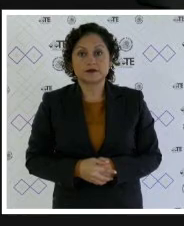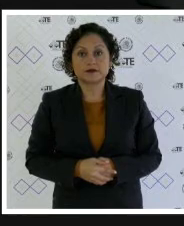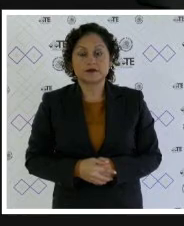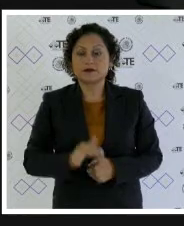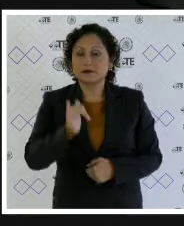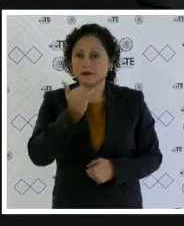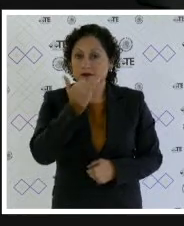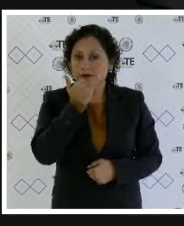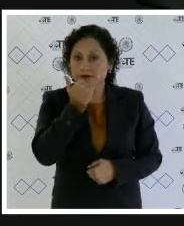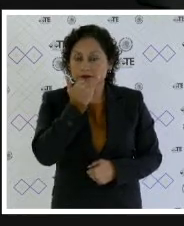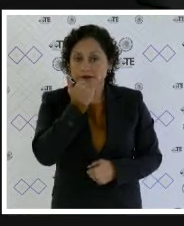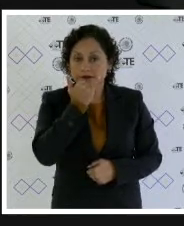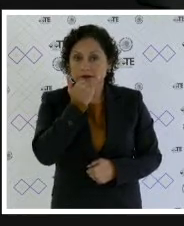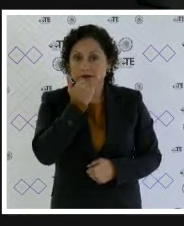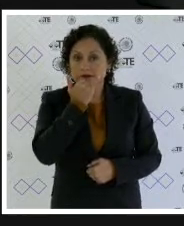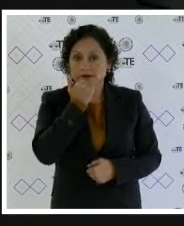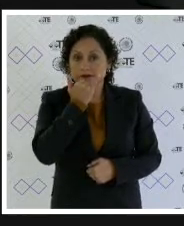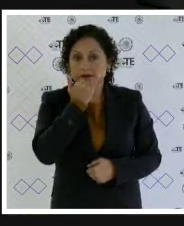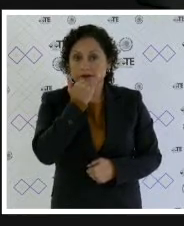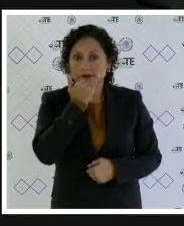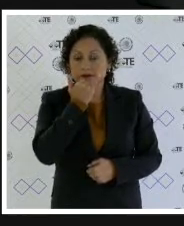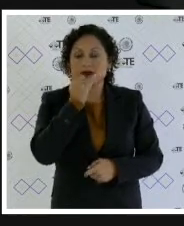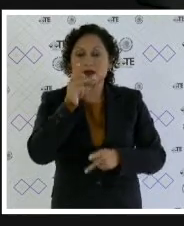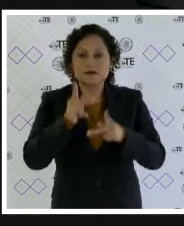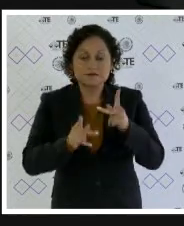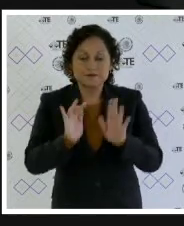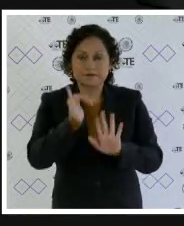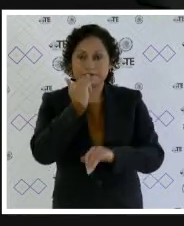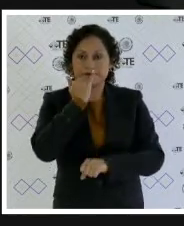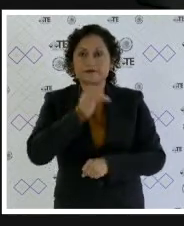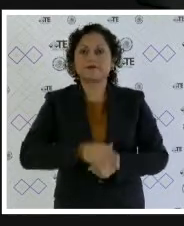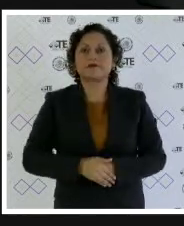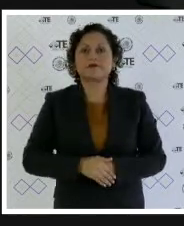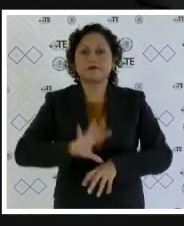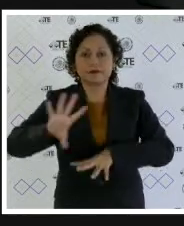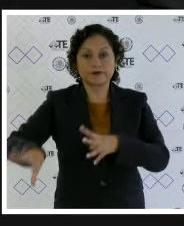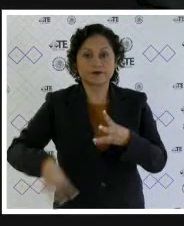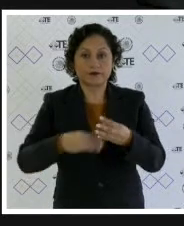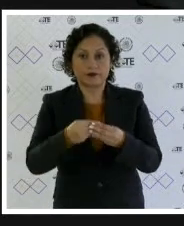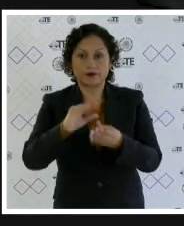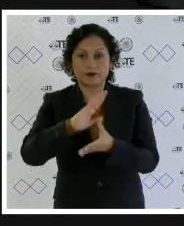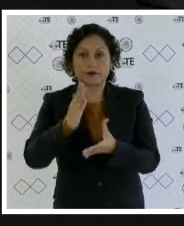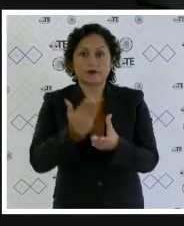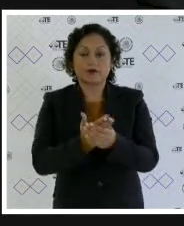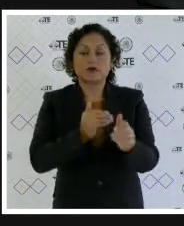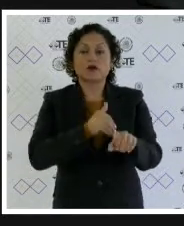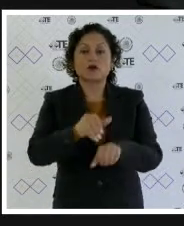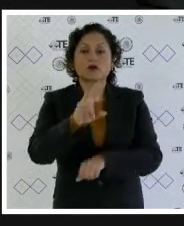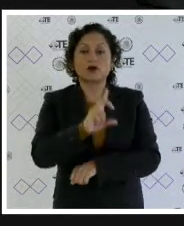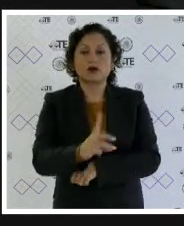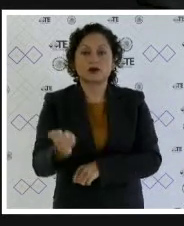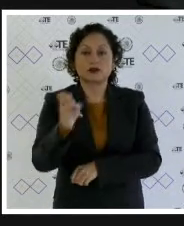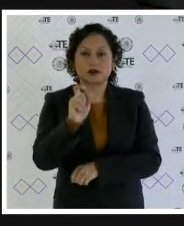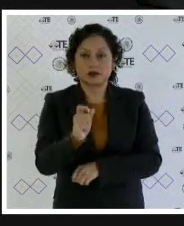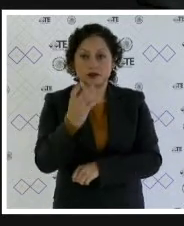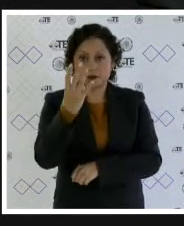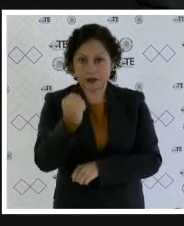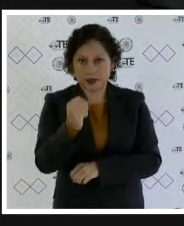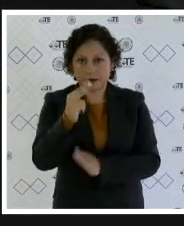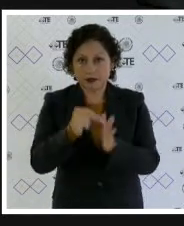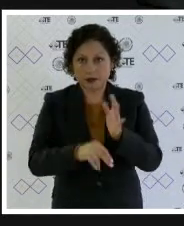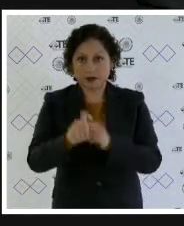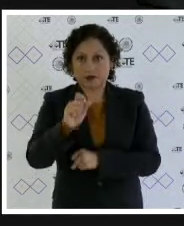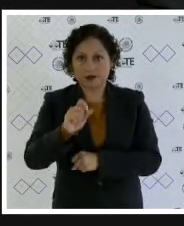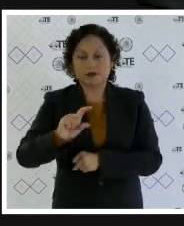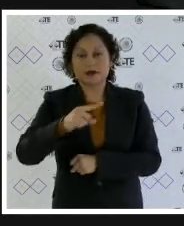perdón perdón por la pausa se ordena la acumulación del expediente de juicio electoral 329 de este año al diverso juicio